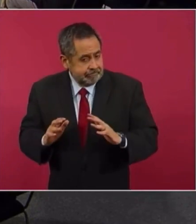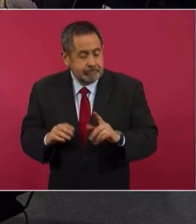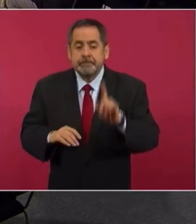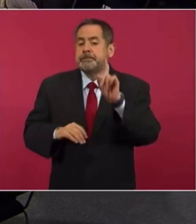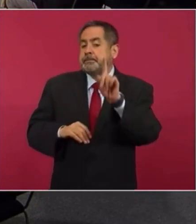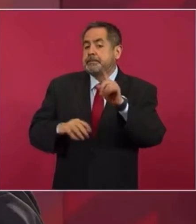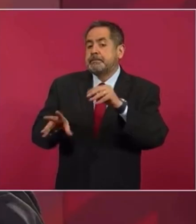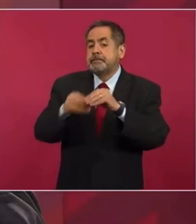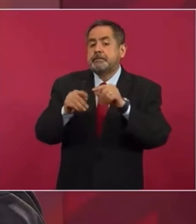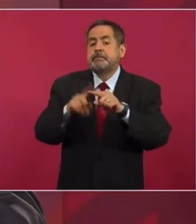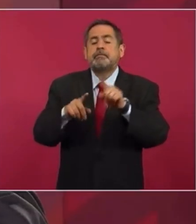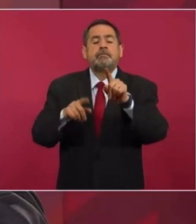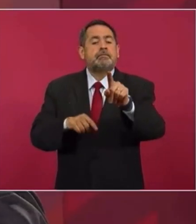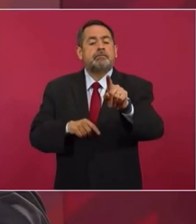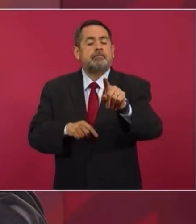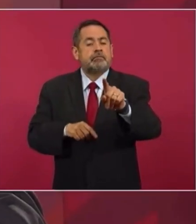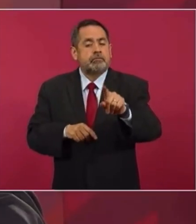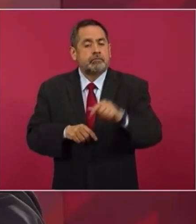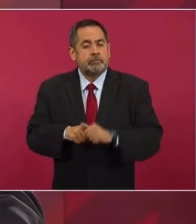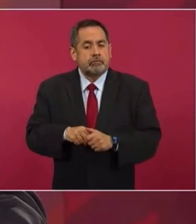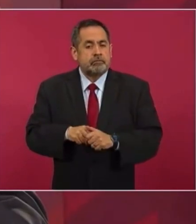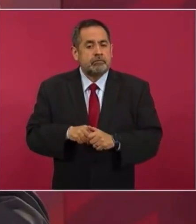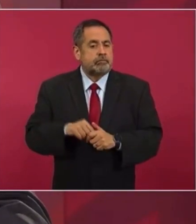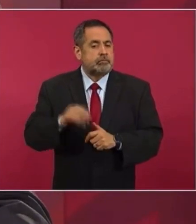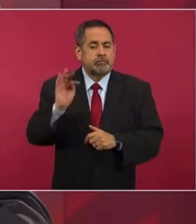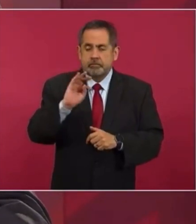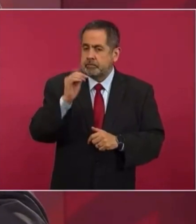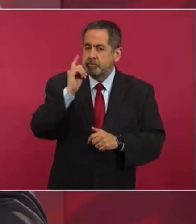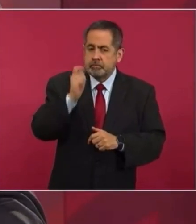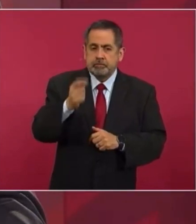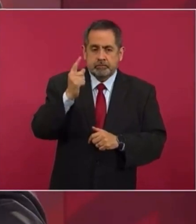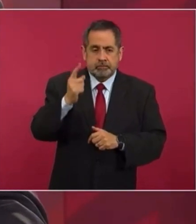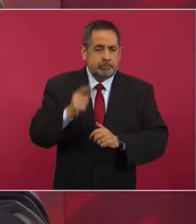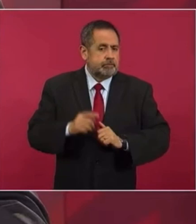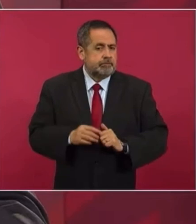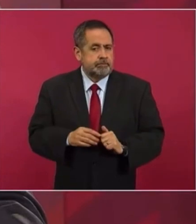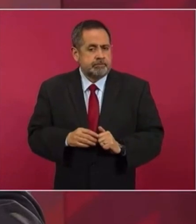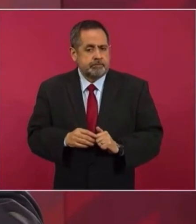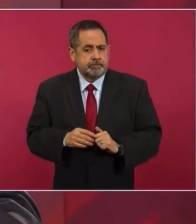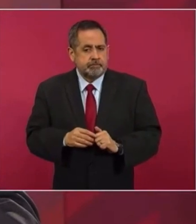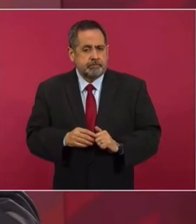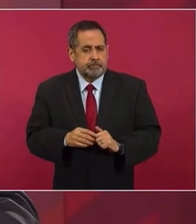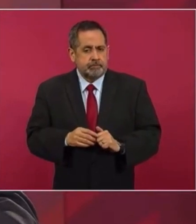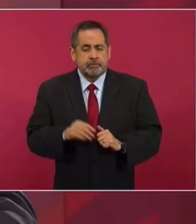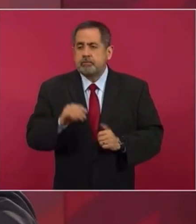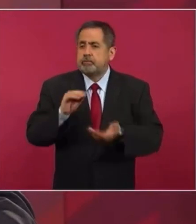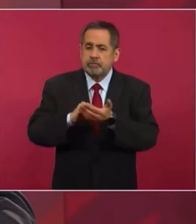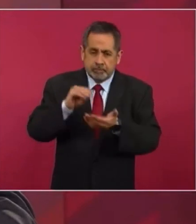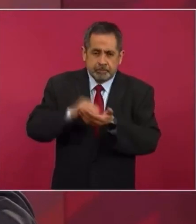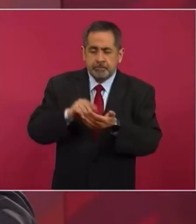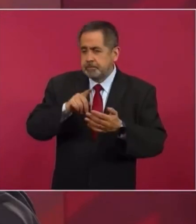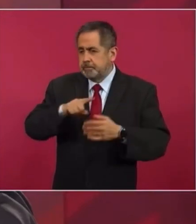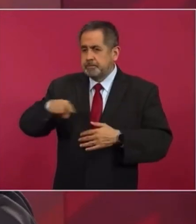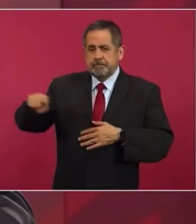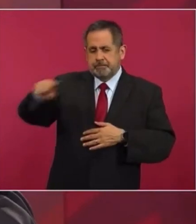que sigamos concientizando